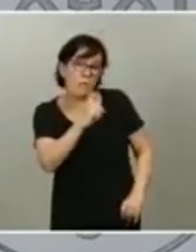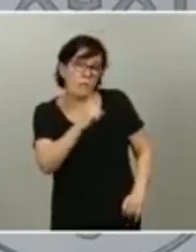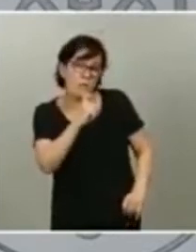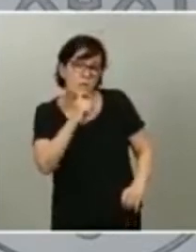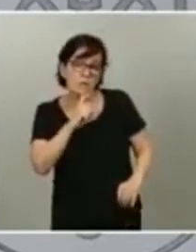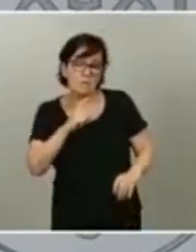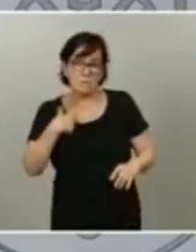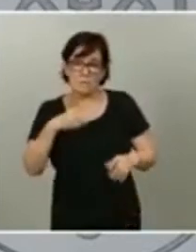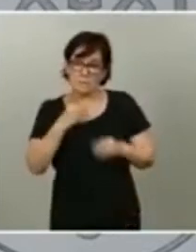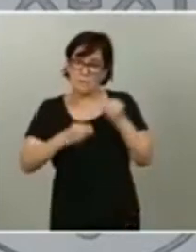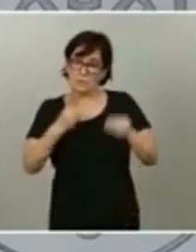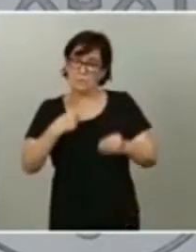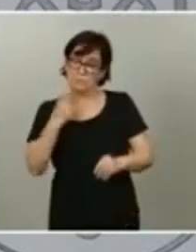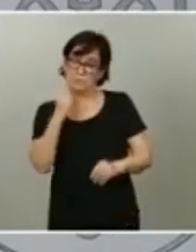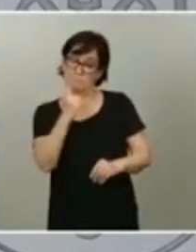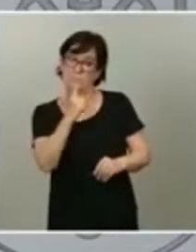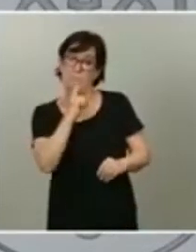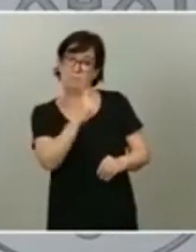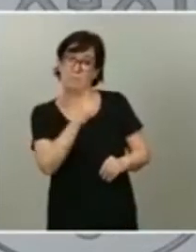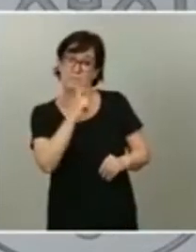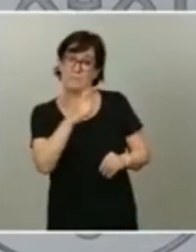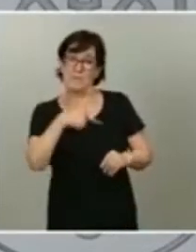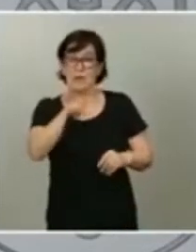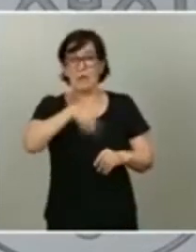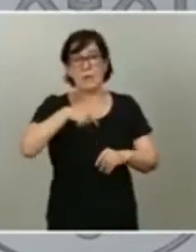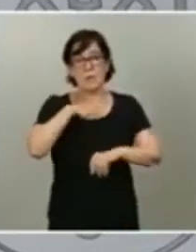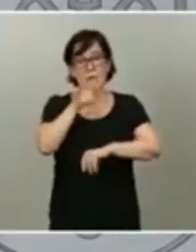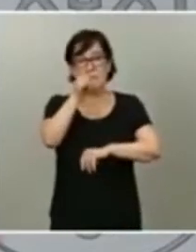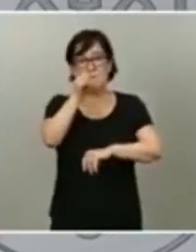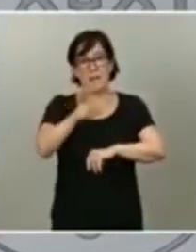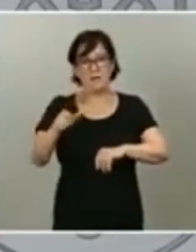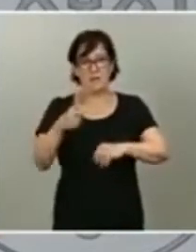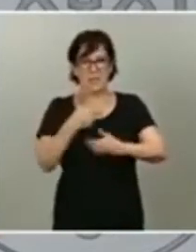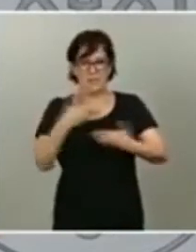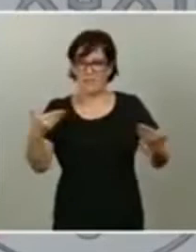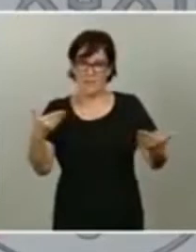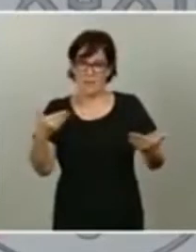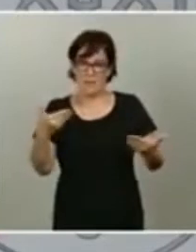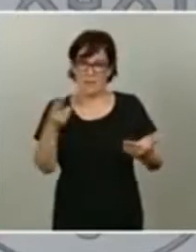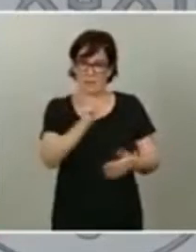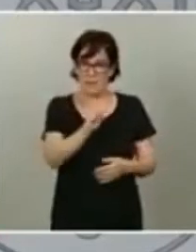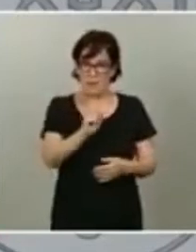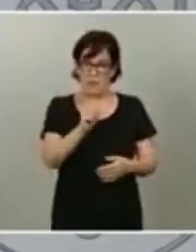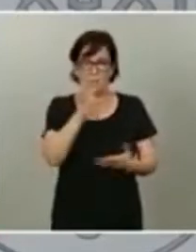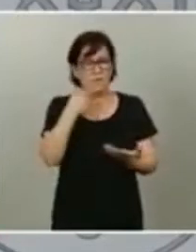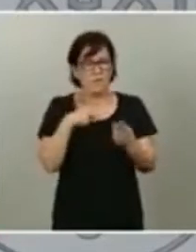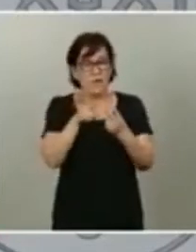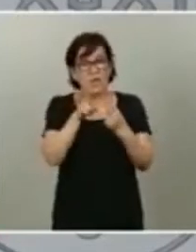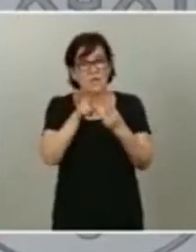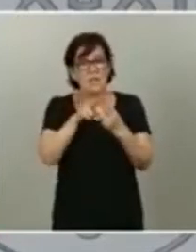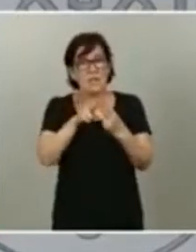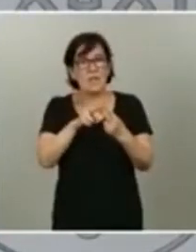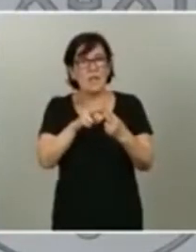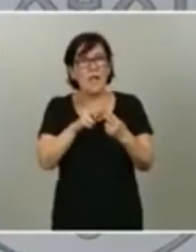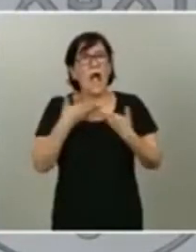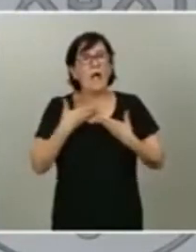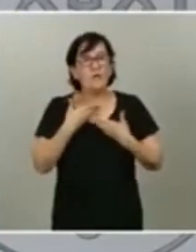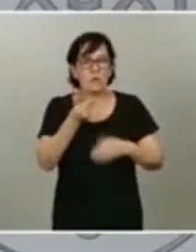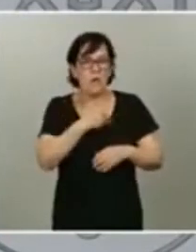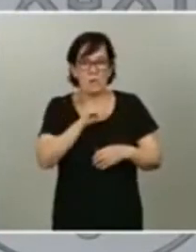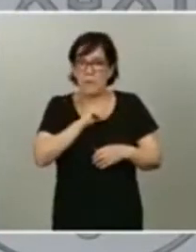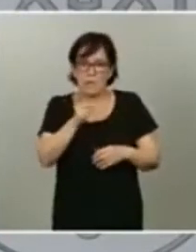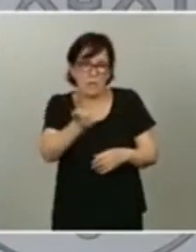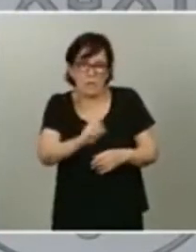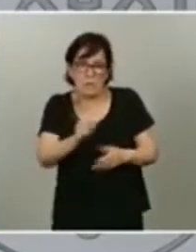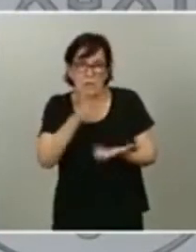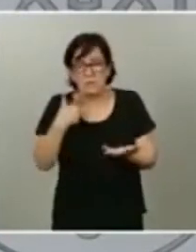¿verdad? porque entiendan que no somos personas de fiar ninguna de las dos cuestiones favorece a España y por tanto le pedimos le exigimos al